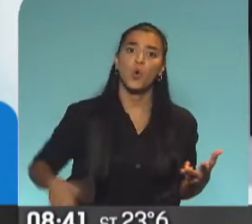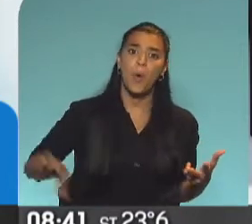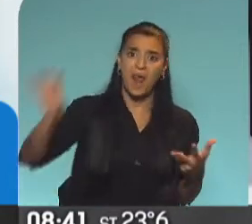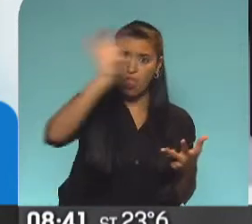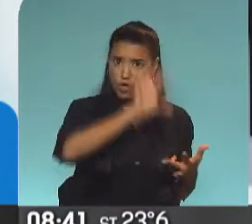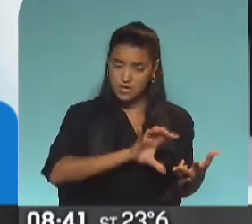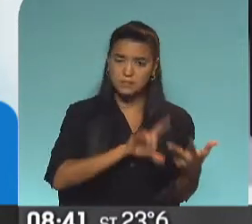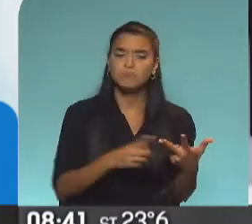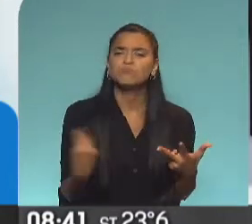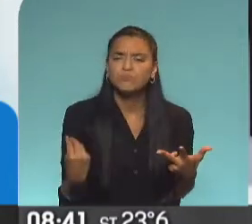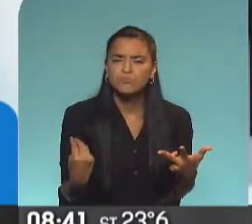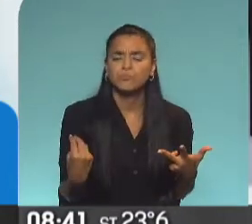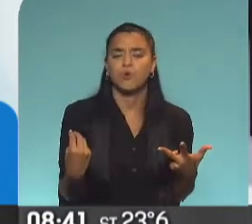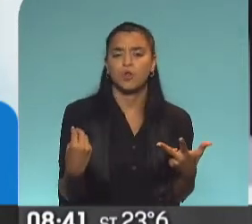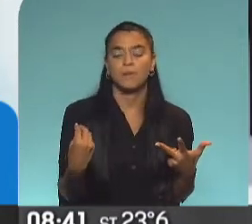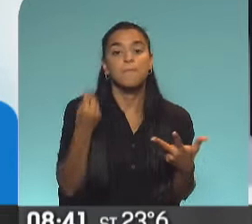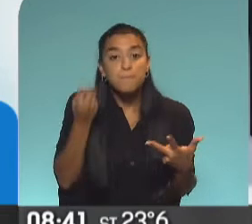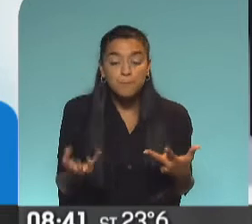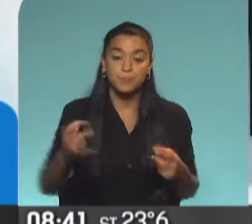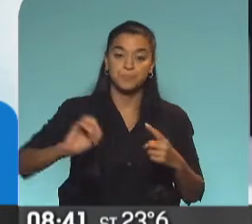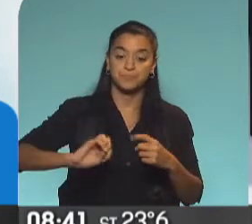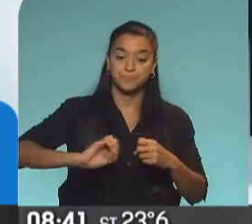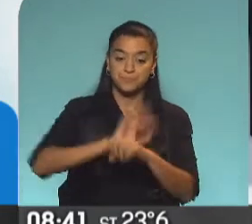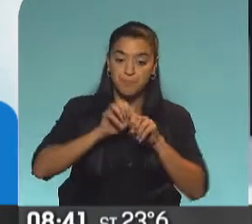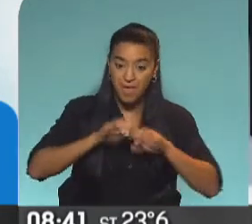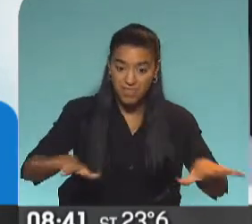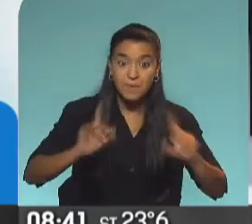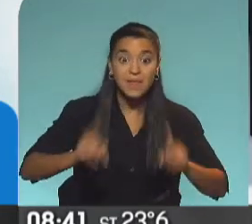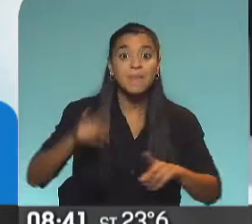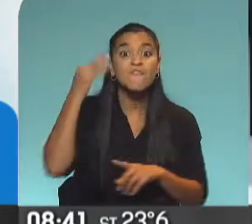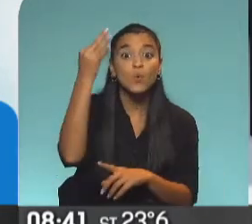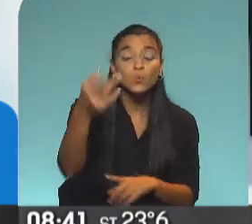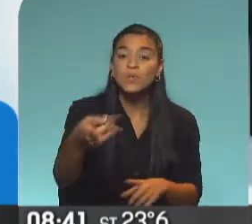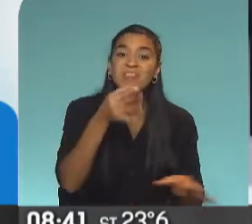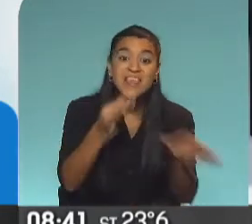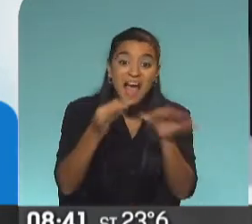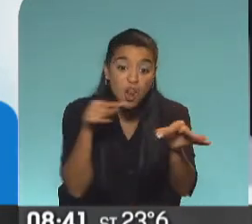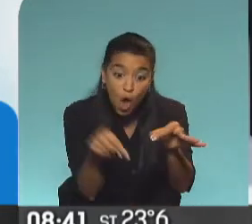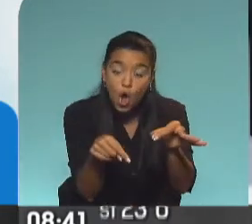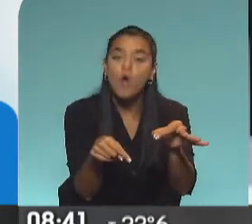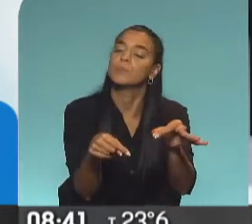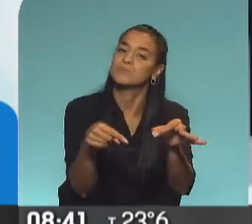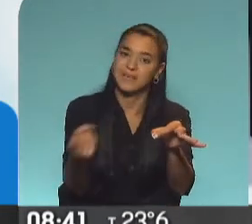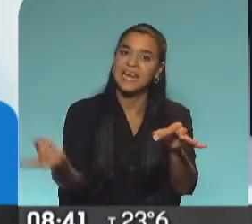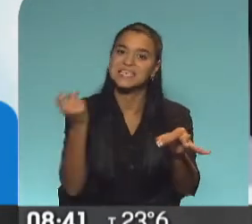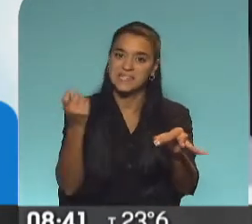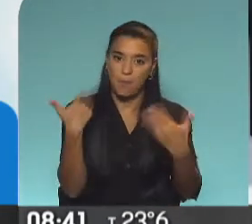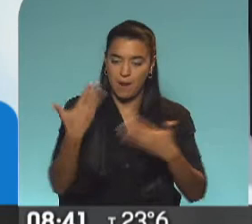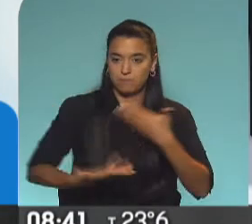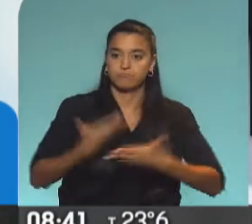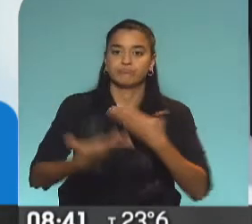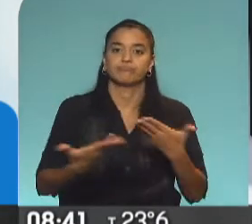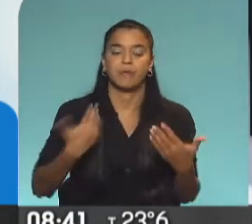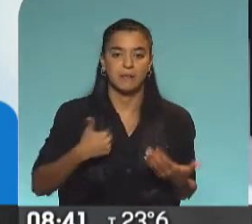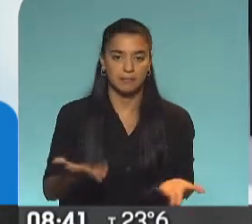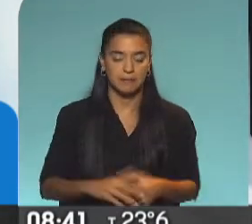¿Por qué? Tanto en la pandemia como de cara al futuro, el diálogo es lo que los argentinos necesitamos para salir adelante.